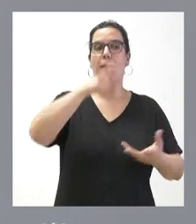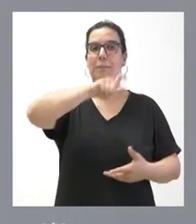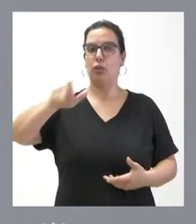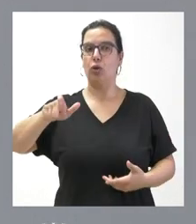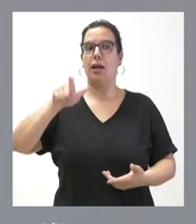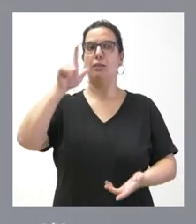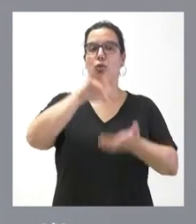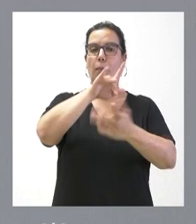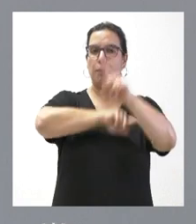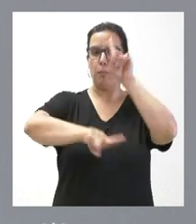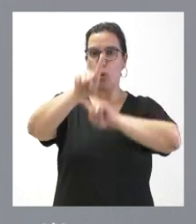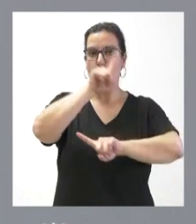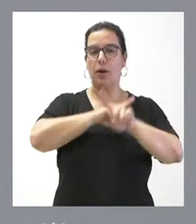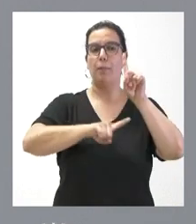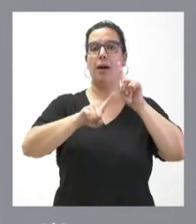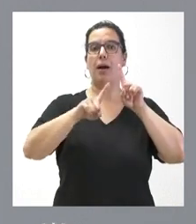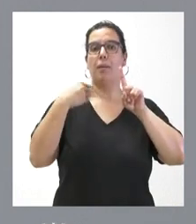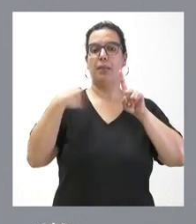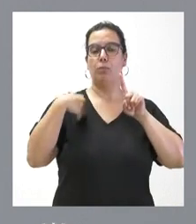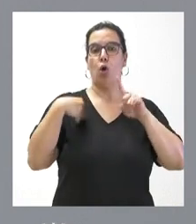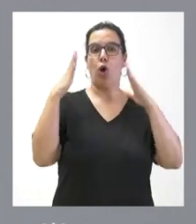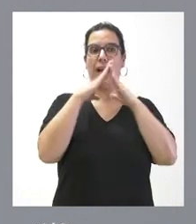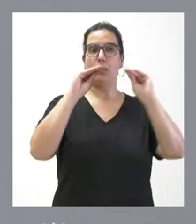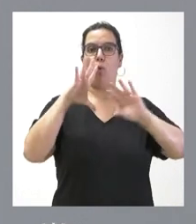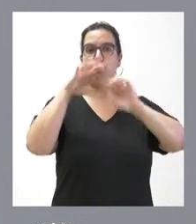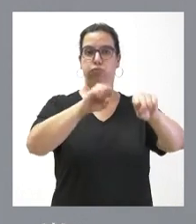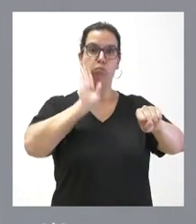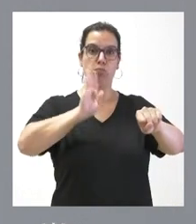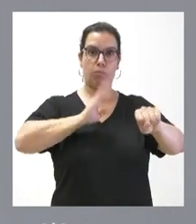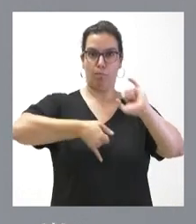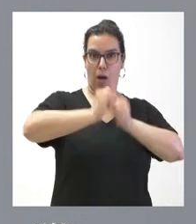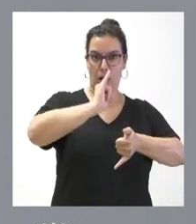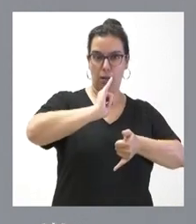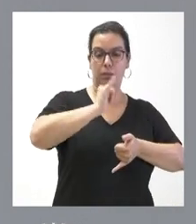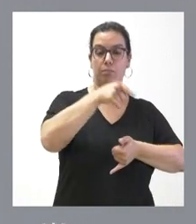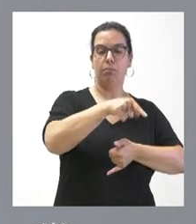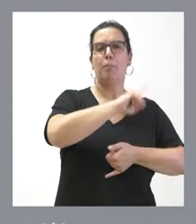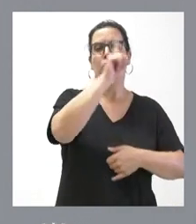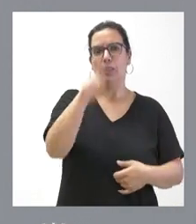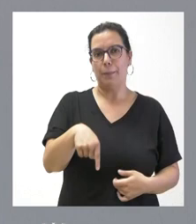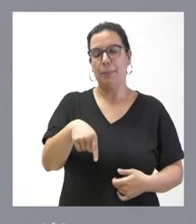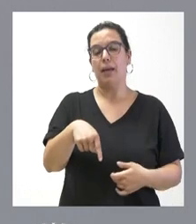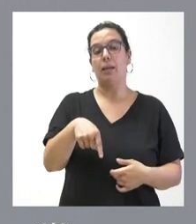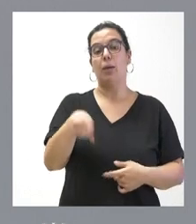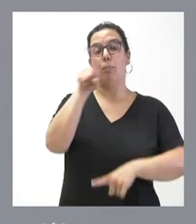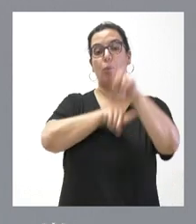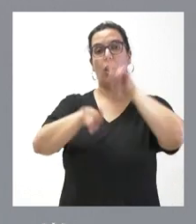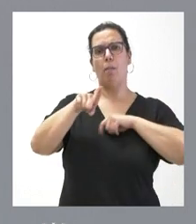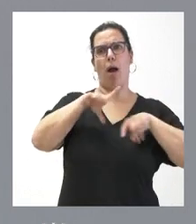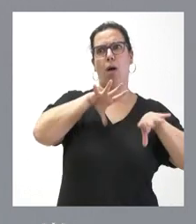padecen este problema de la ocupación ilegal, pero también evitar que este problema de la ocupación